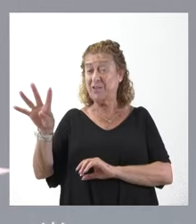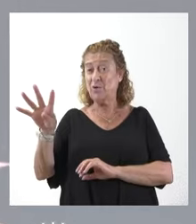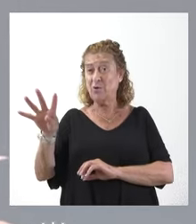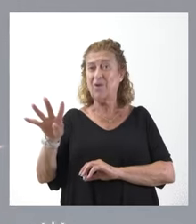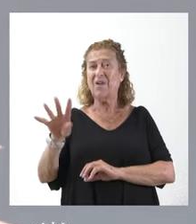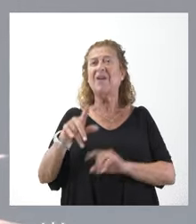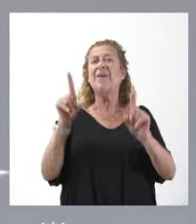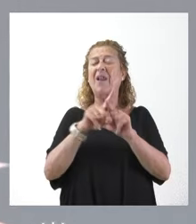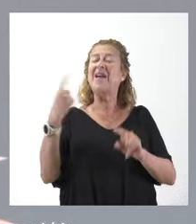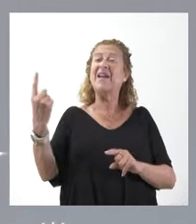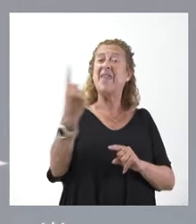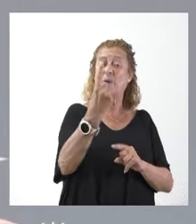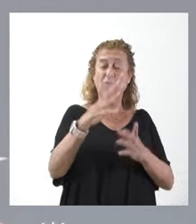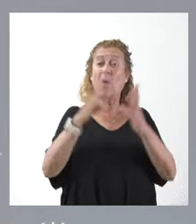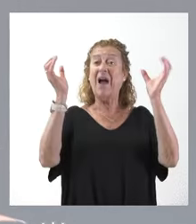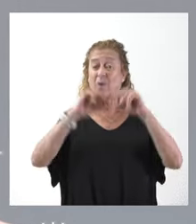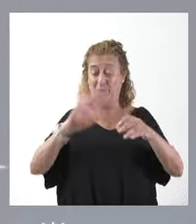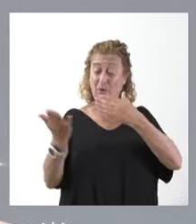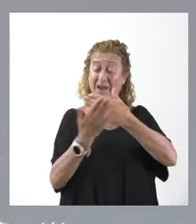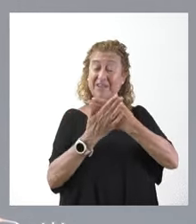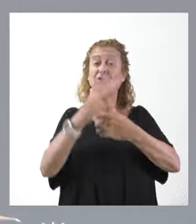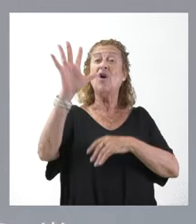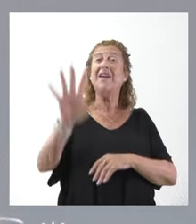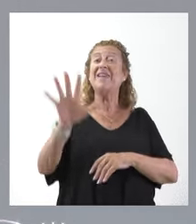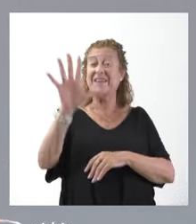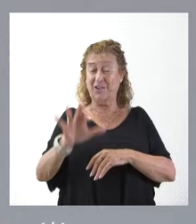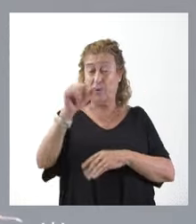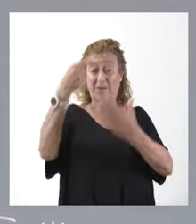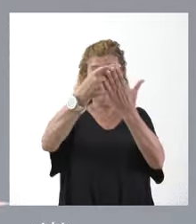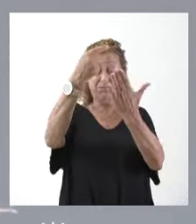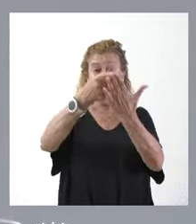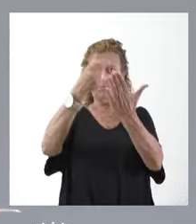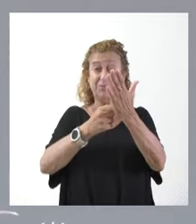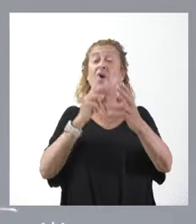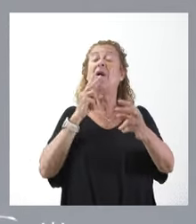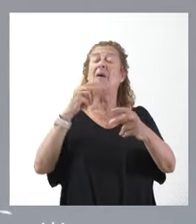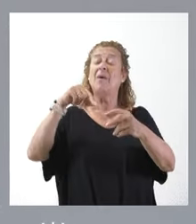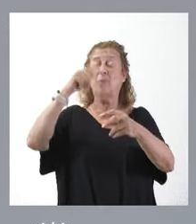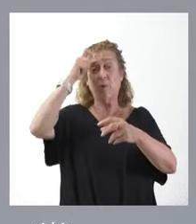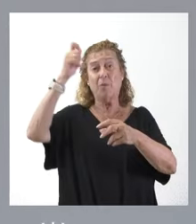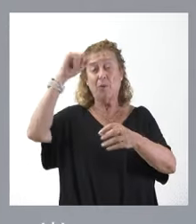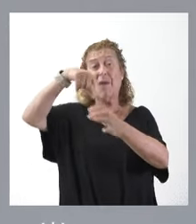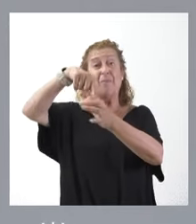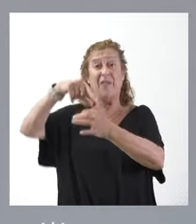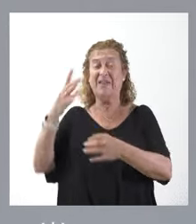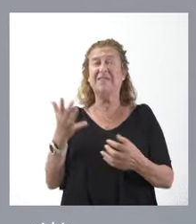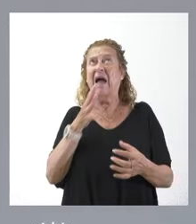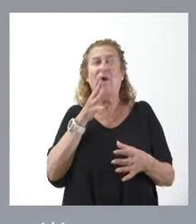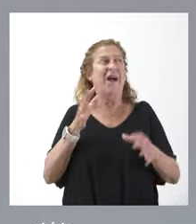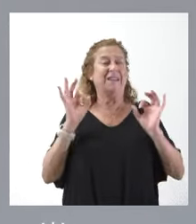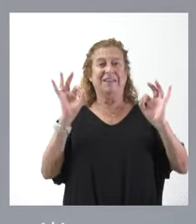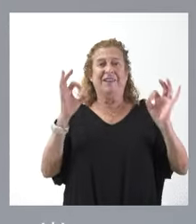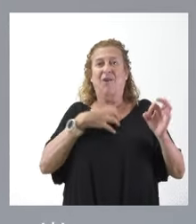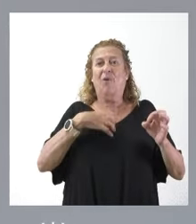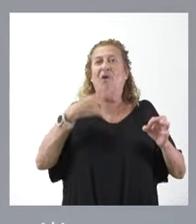Van en cada acuerdo, en el anexo quinto, la relación de los municipios y de las plazas. Específicamente, no le puedo decir ahora mismo qué